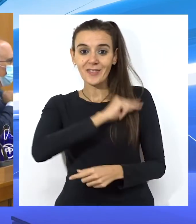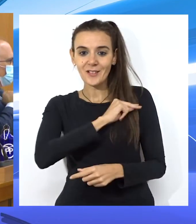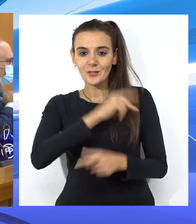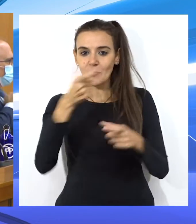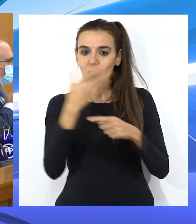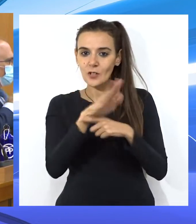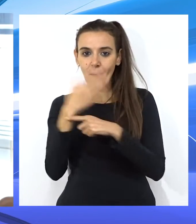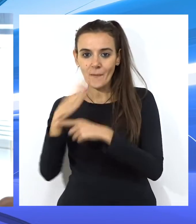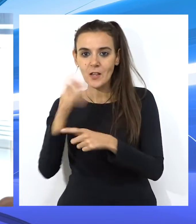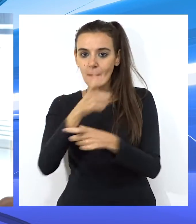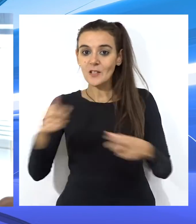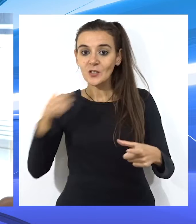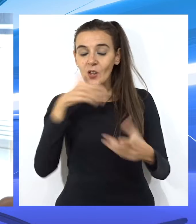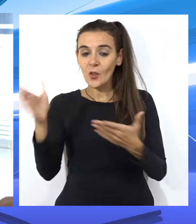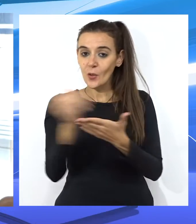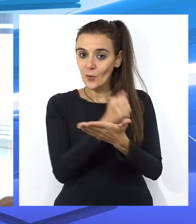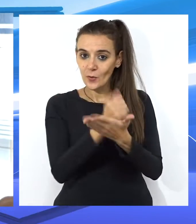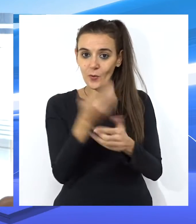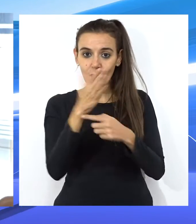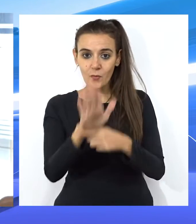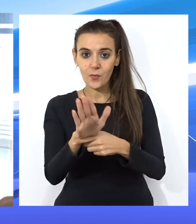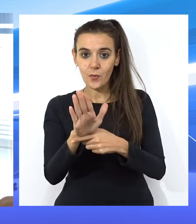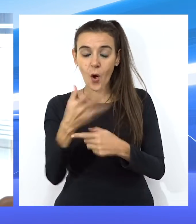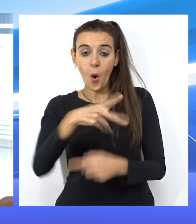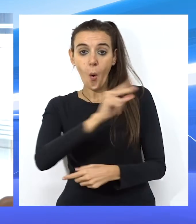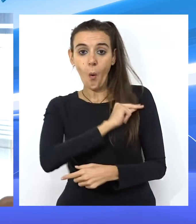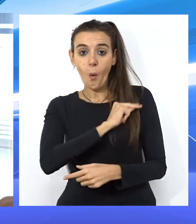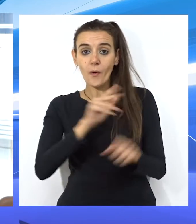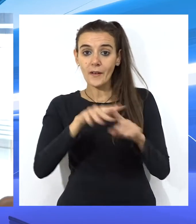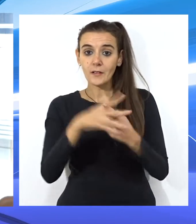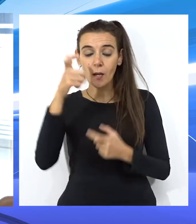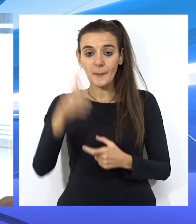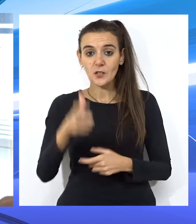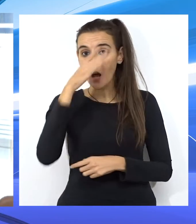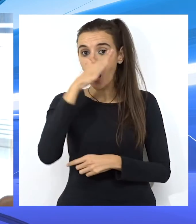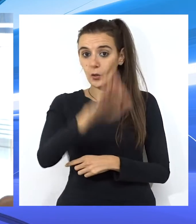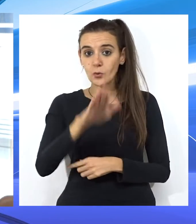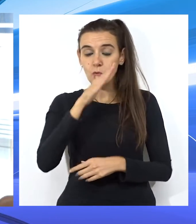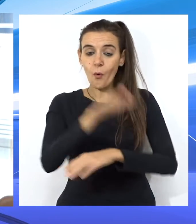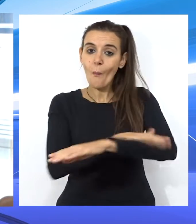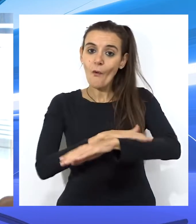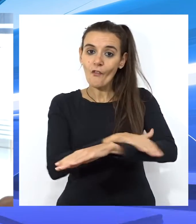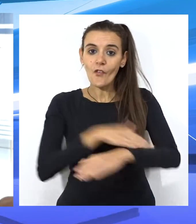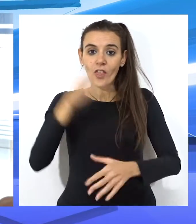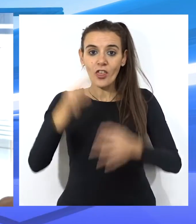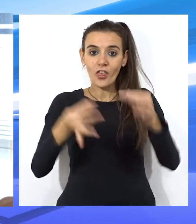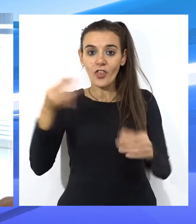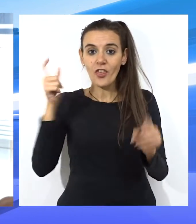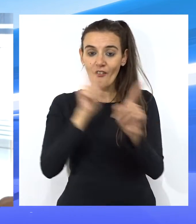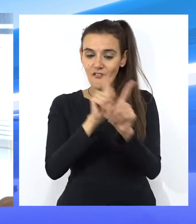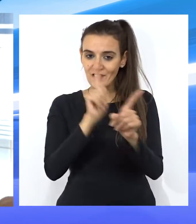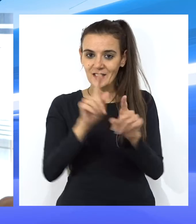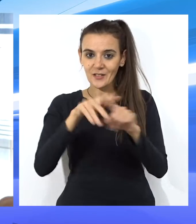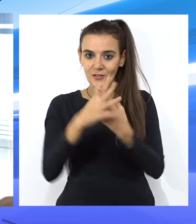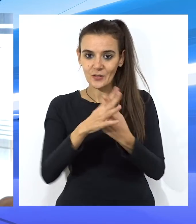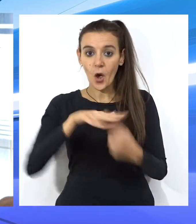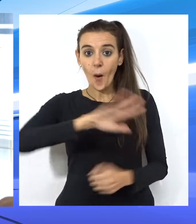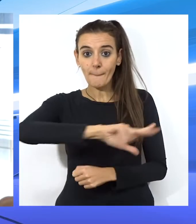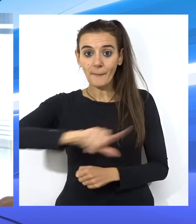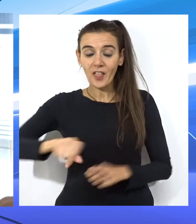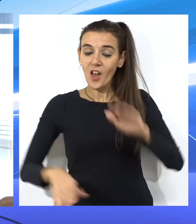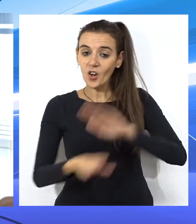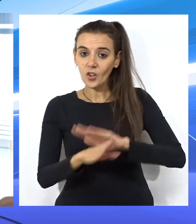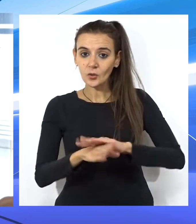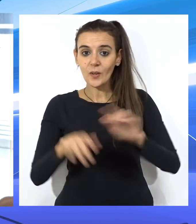representante de la población ceuti que lleva atribuidas a un acusado formalmente por el Ministerio Fiscal por cargo de prevaricación continuada